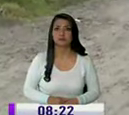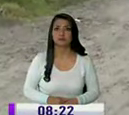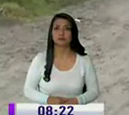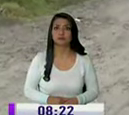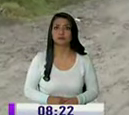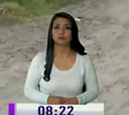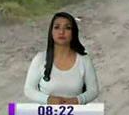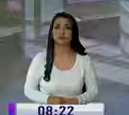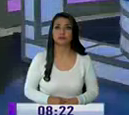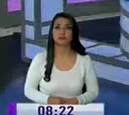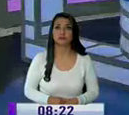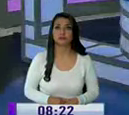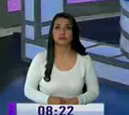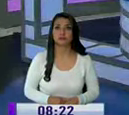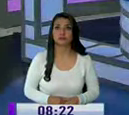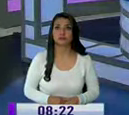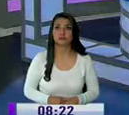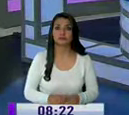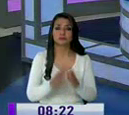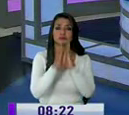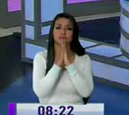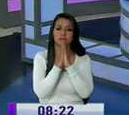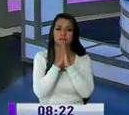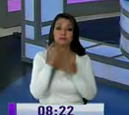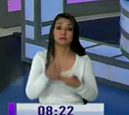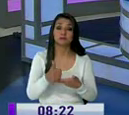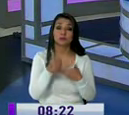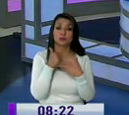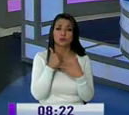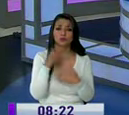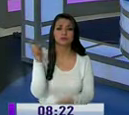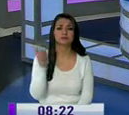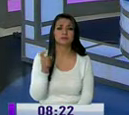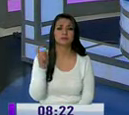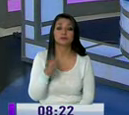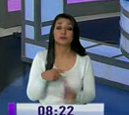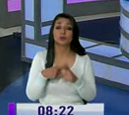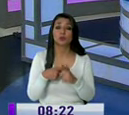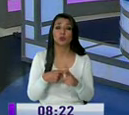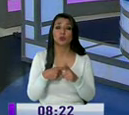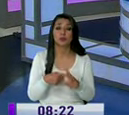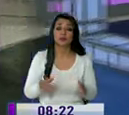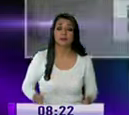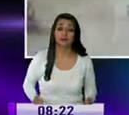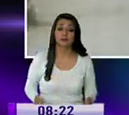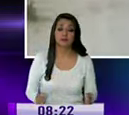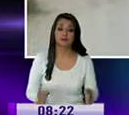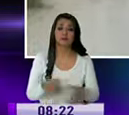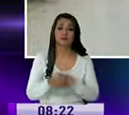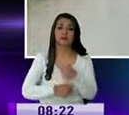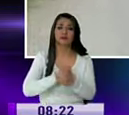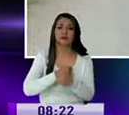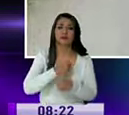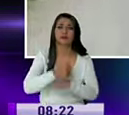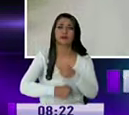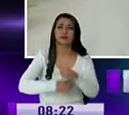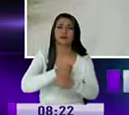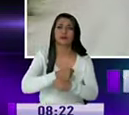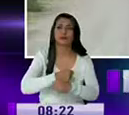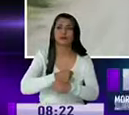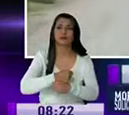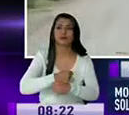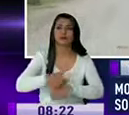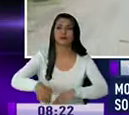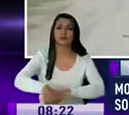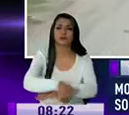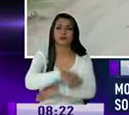Vintimilla El pedido de la ayuda mi querida Ali realmente varios años del estado de la día Así es esta es la calle es en Santo